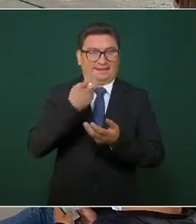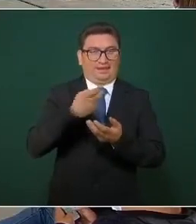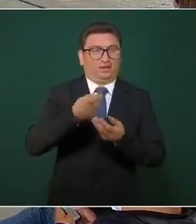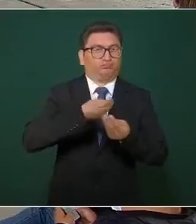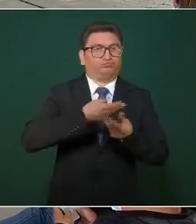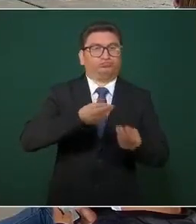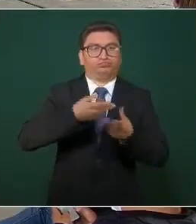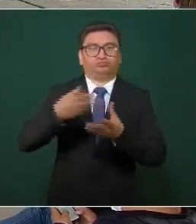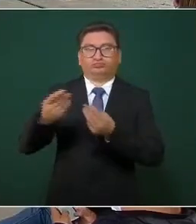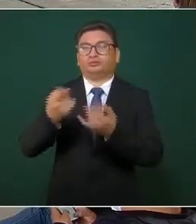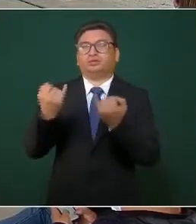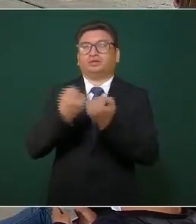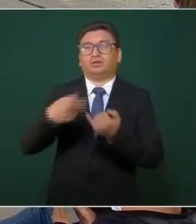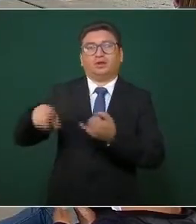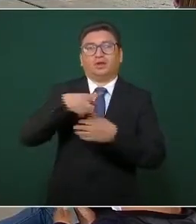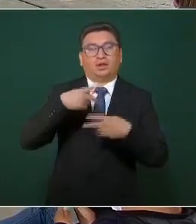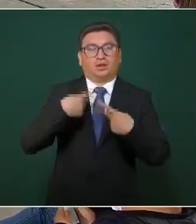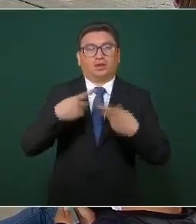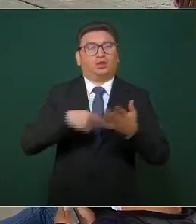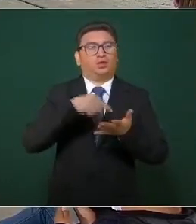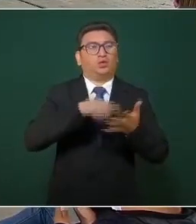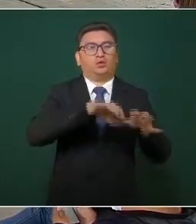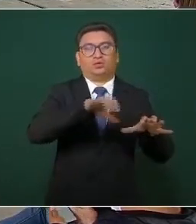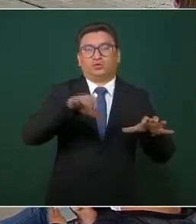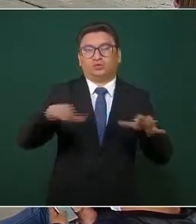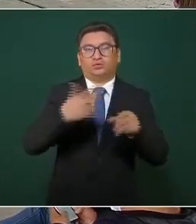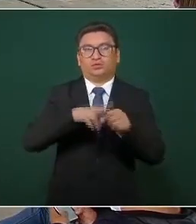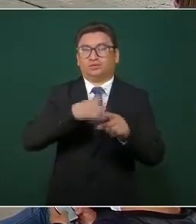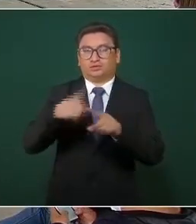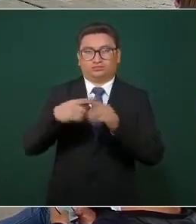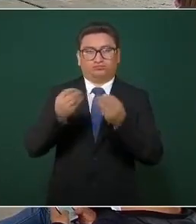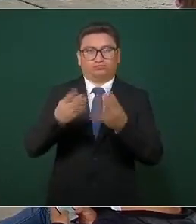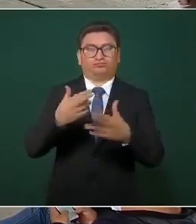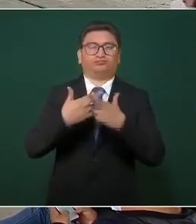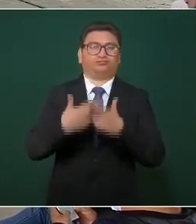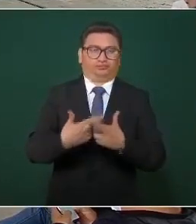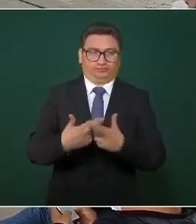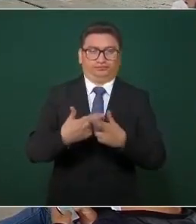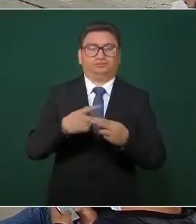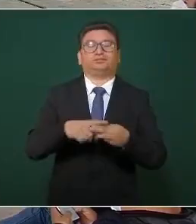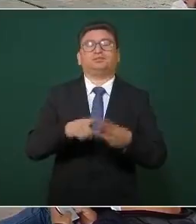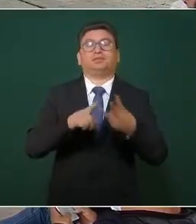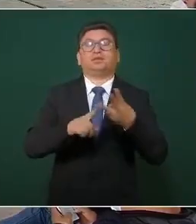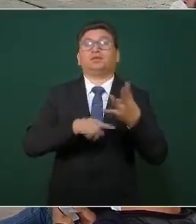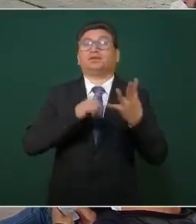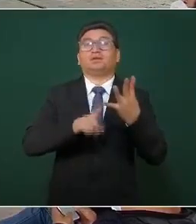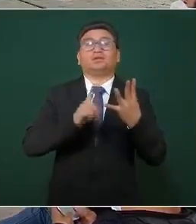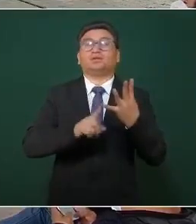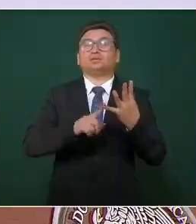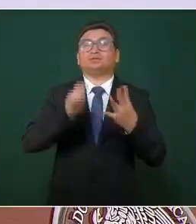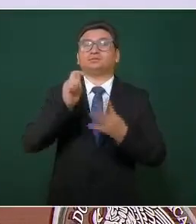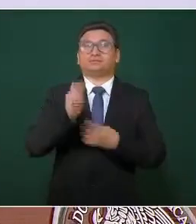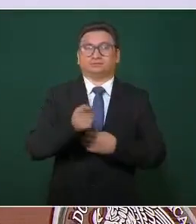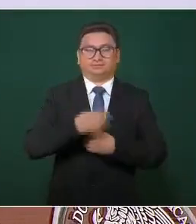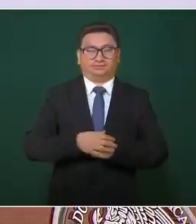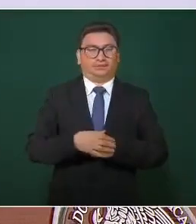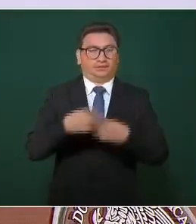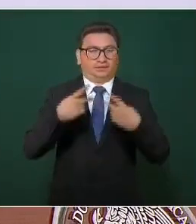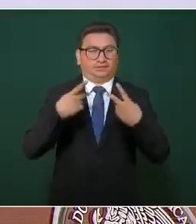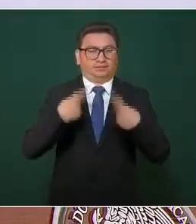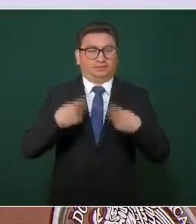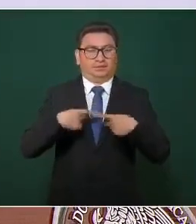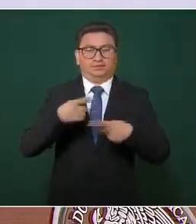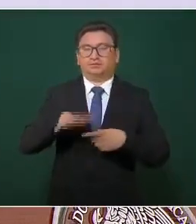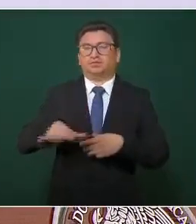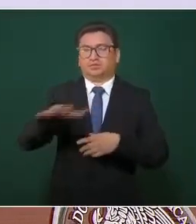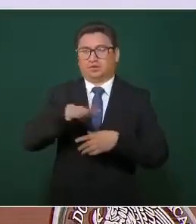recetas surtidas en cada unidad de atención médica. Y finalmente, la regularización del personal, con